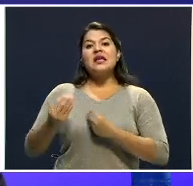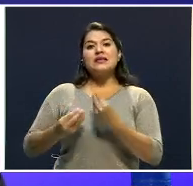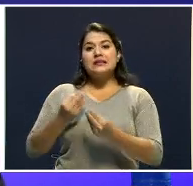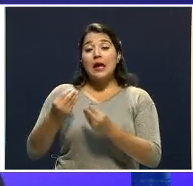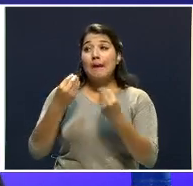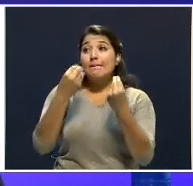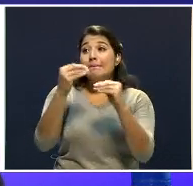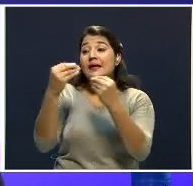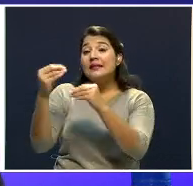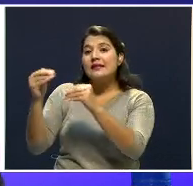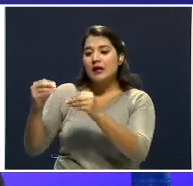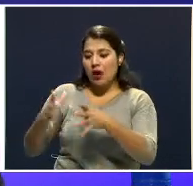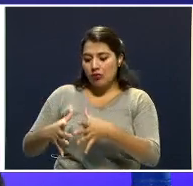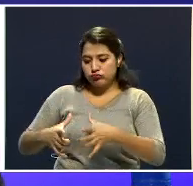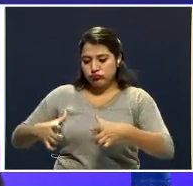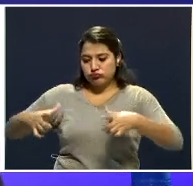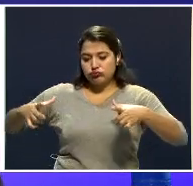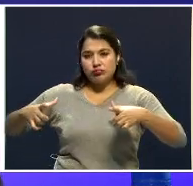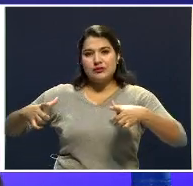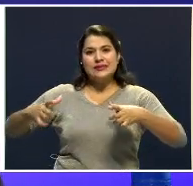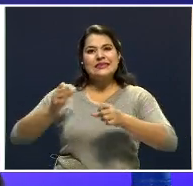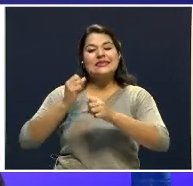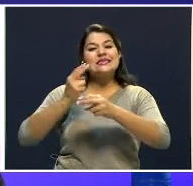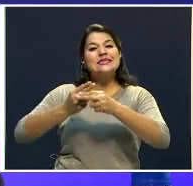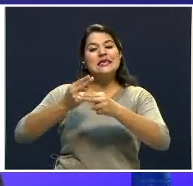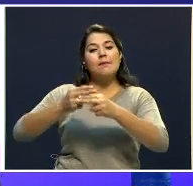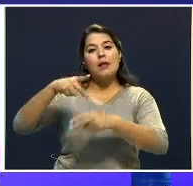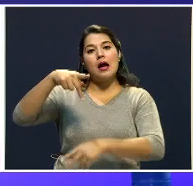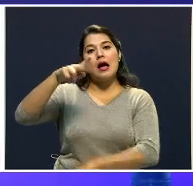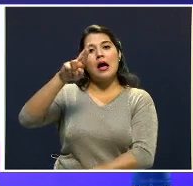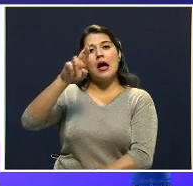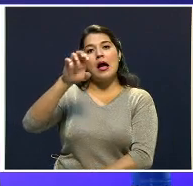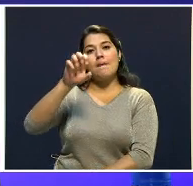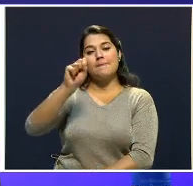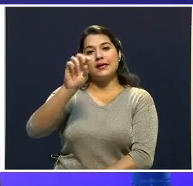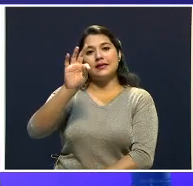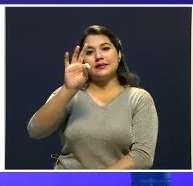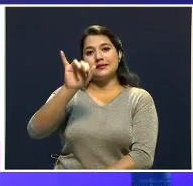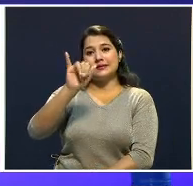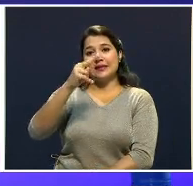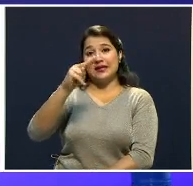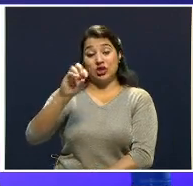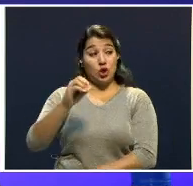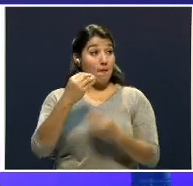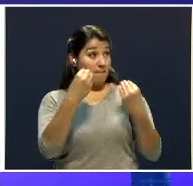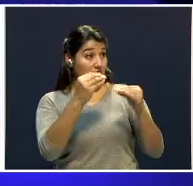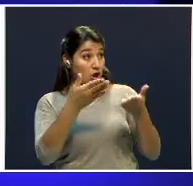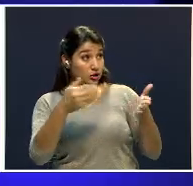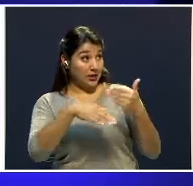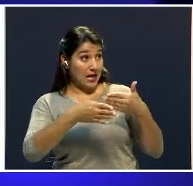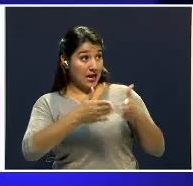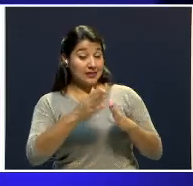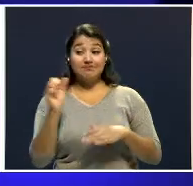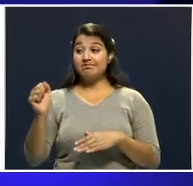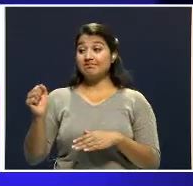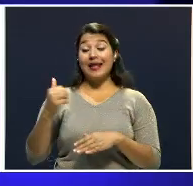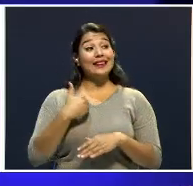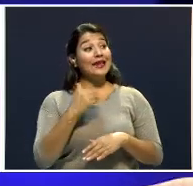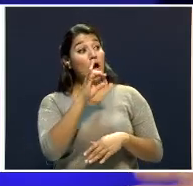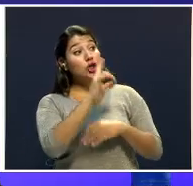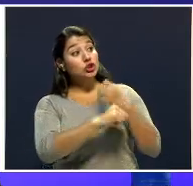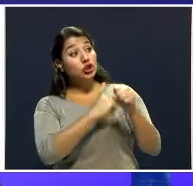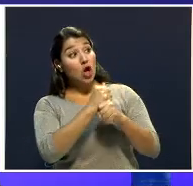prestigios y haciendo rifas. ¿Era vendedora callejera? Era vendedora callejera prácticamente. ¿Tenía ocho años de edad cuando muere?